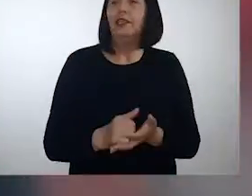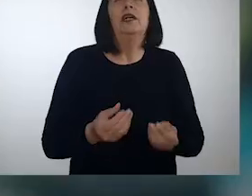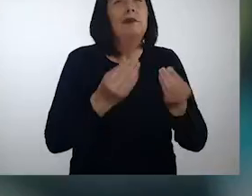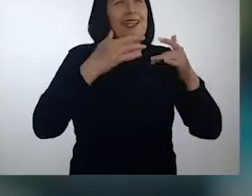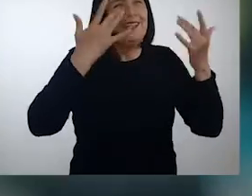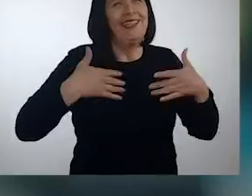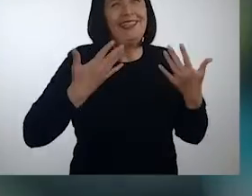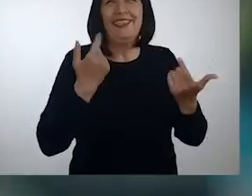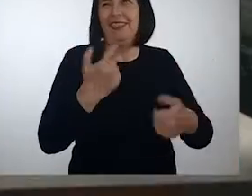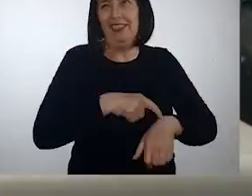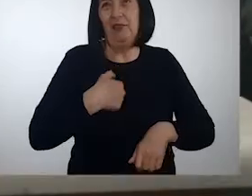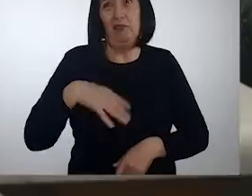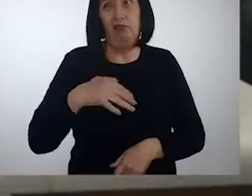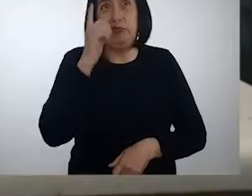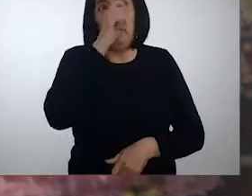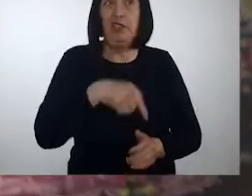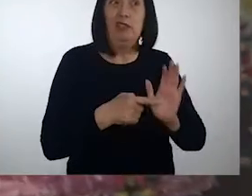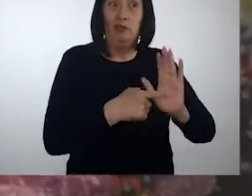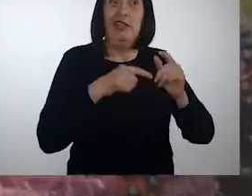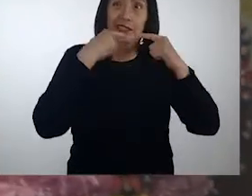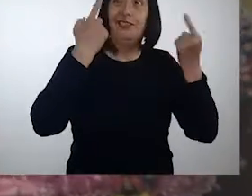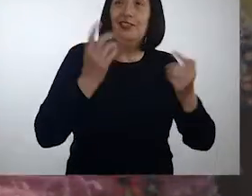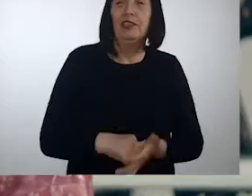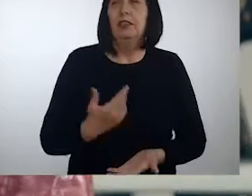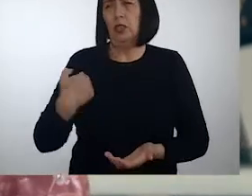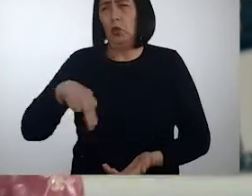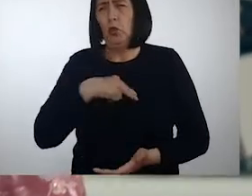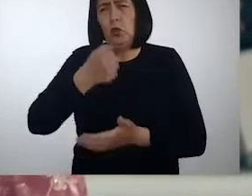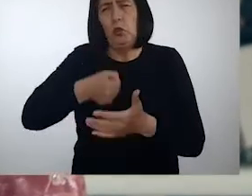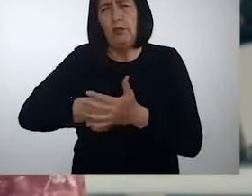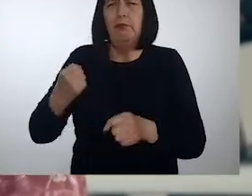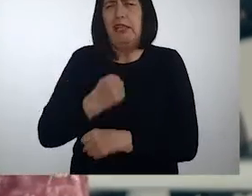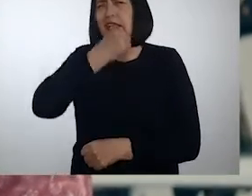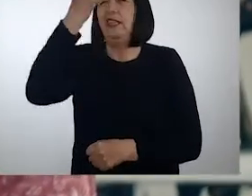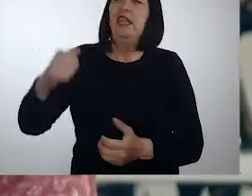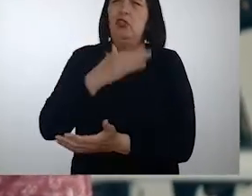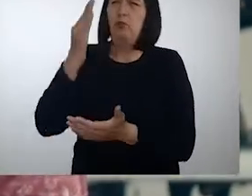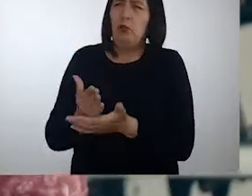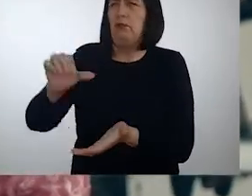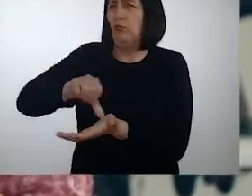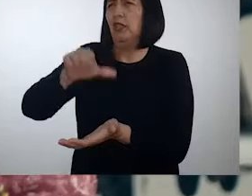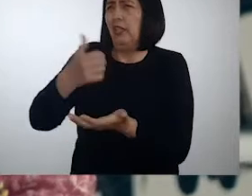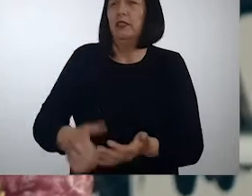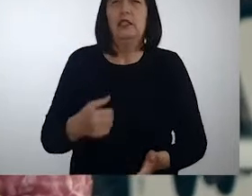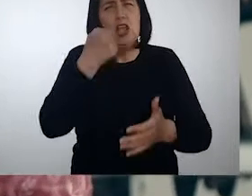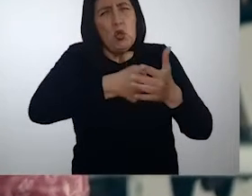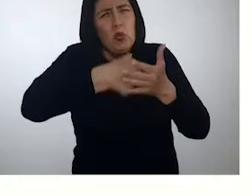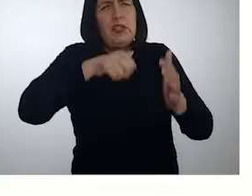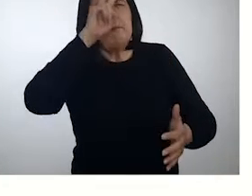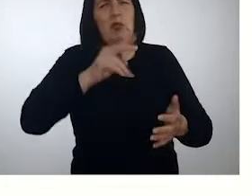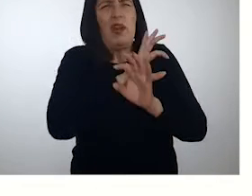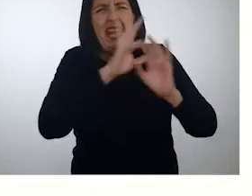y alegría en estos momentos, cuando es difícil mostrar una sonrisa. Nosotras luchamos para vencer las adversidades con nuestro arte.